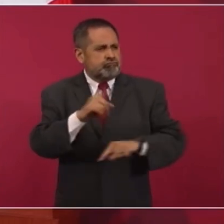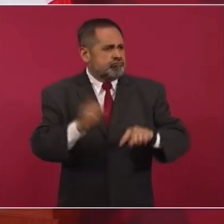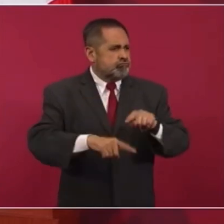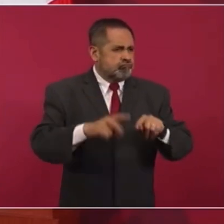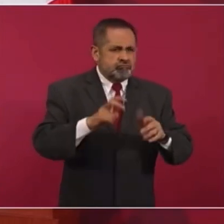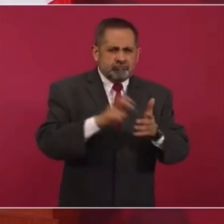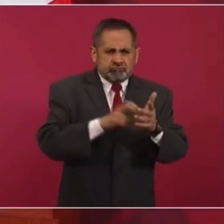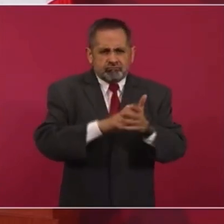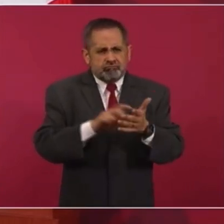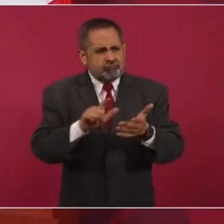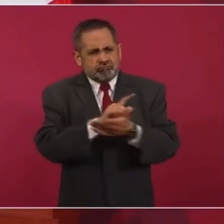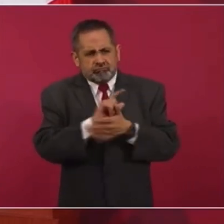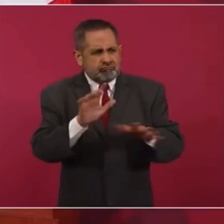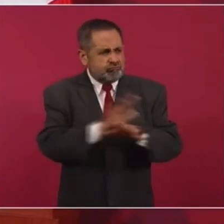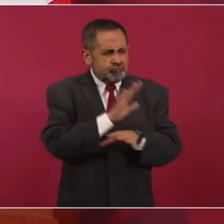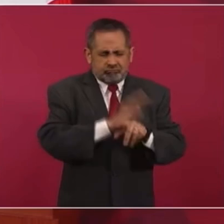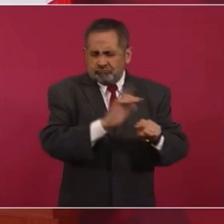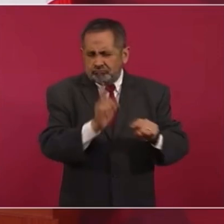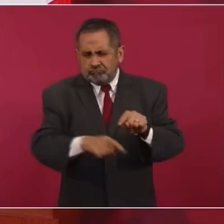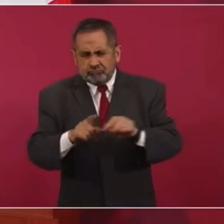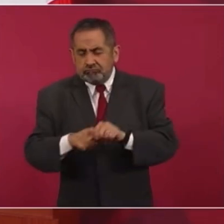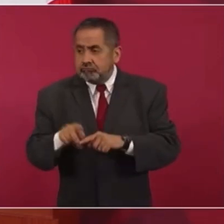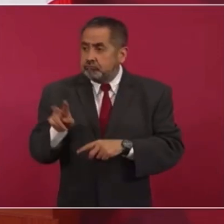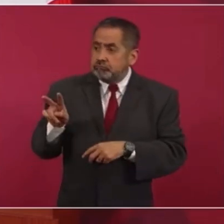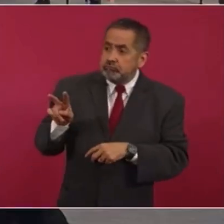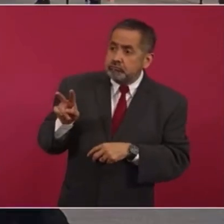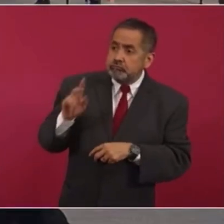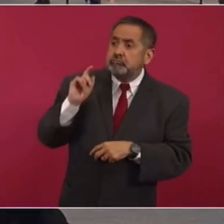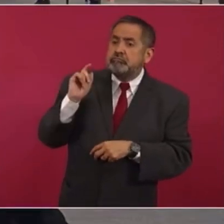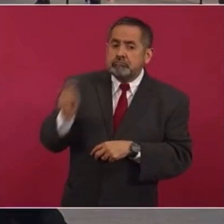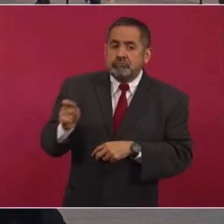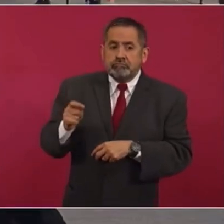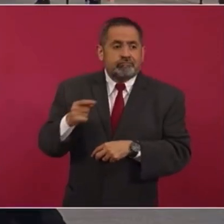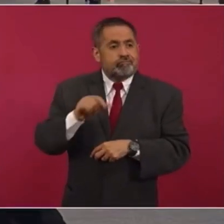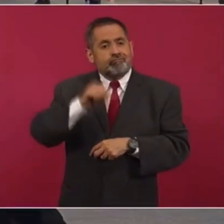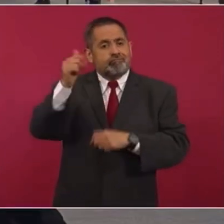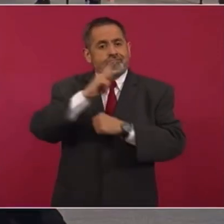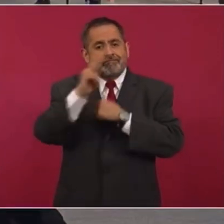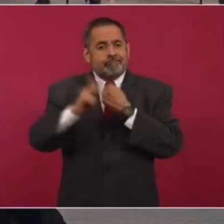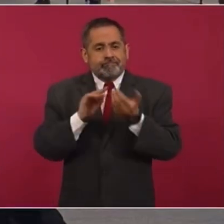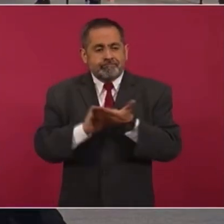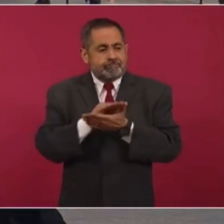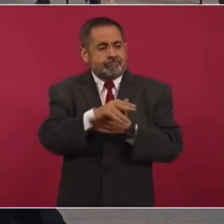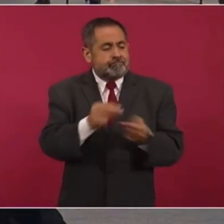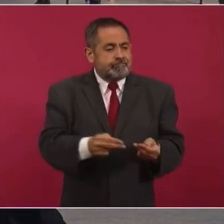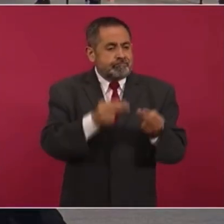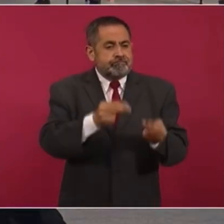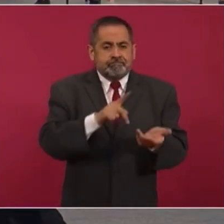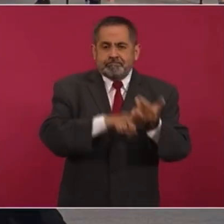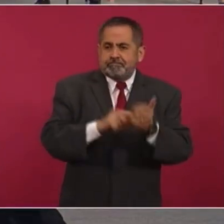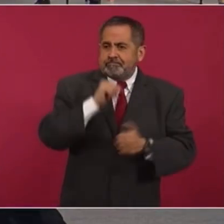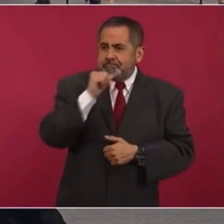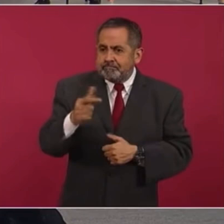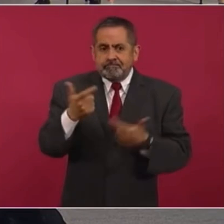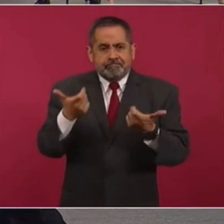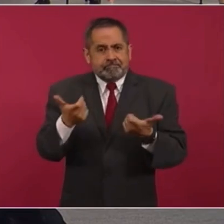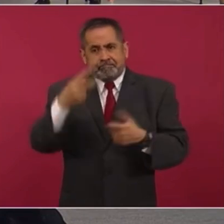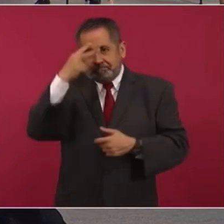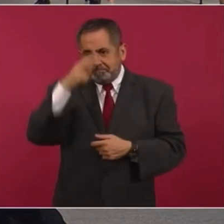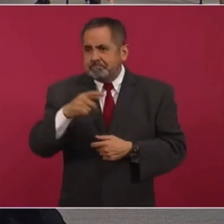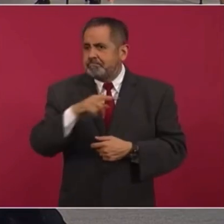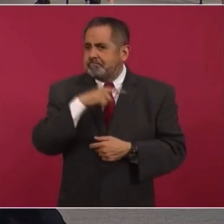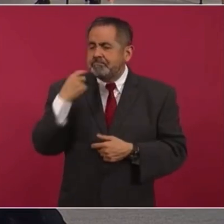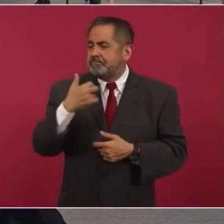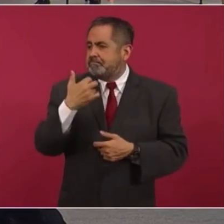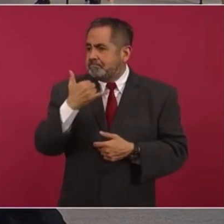energética. Evidentemente eso va a significar menos inversión extranjera, que a su vez significa menos recursos entrando a México. Y se